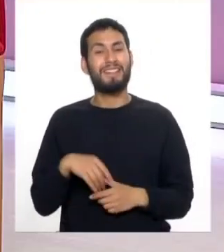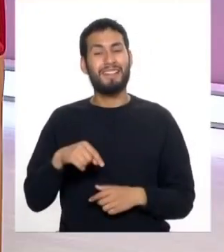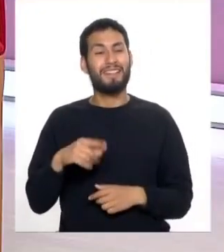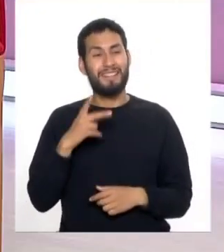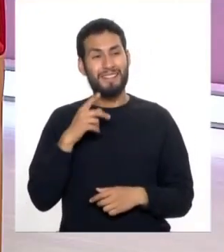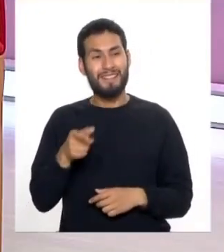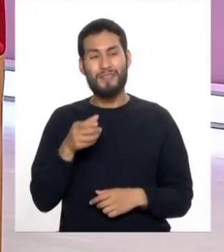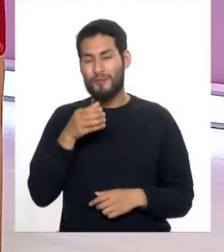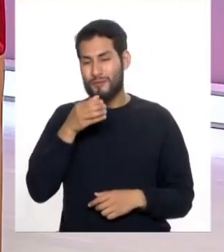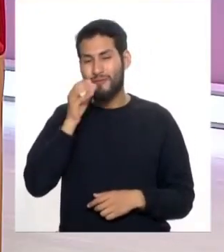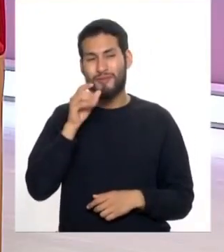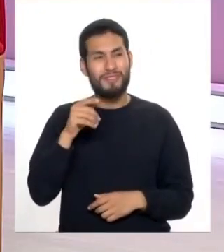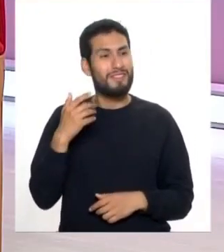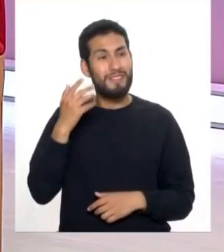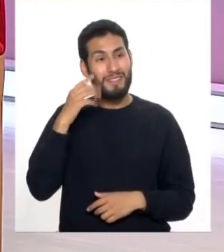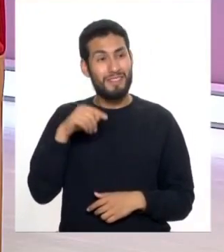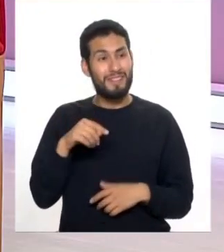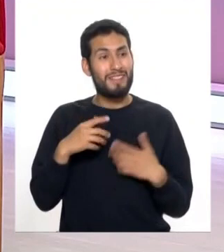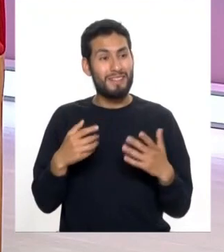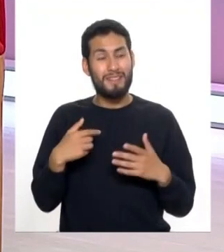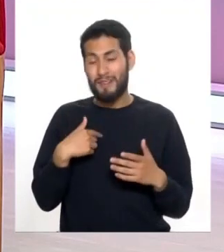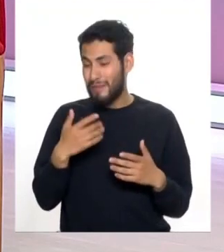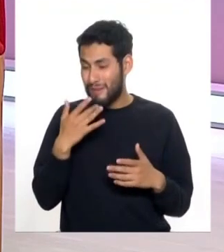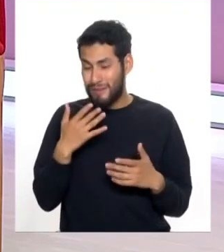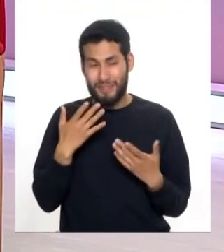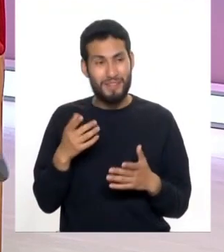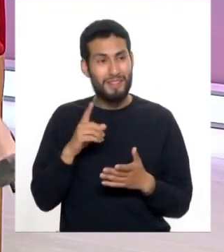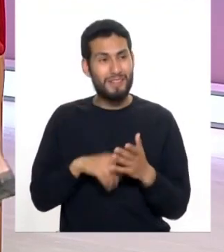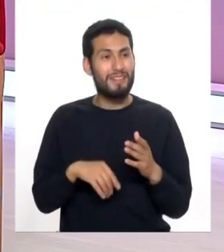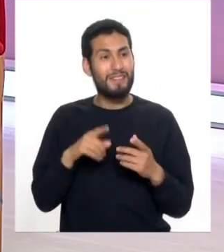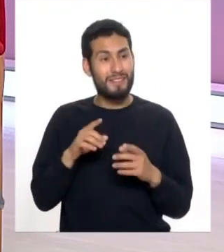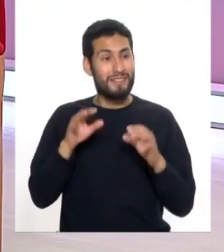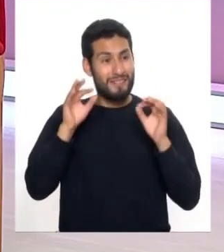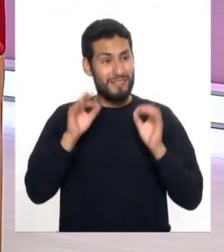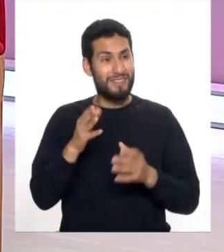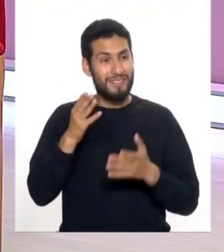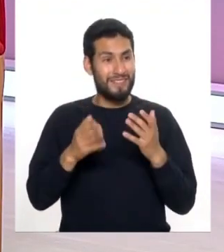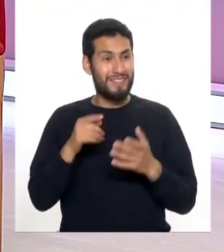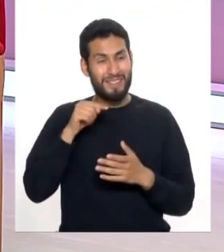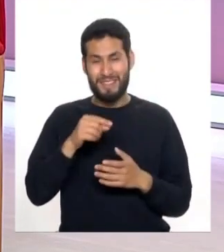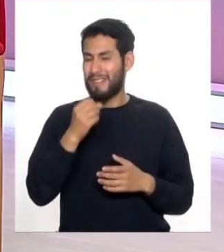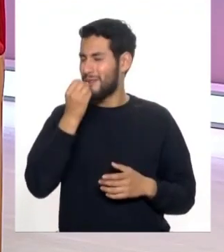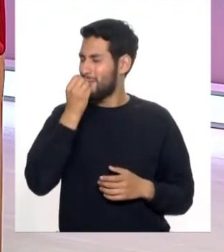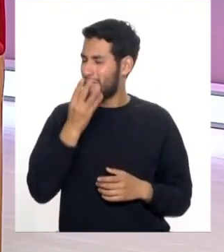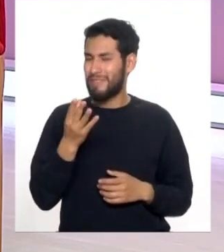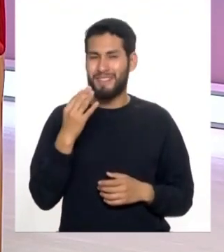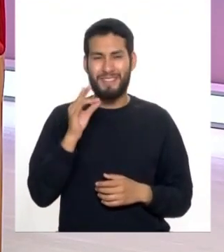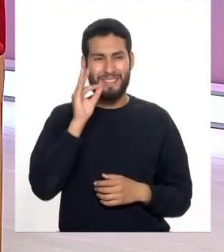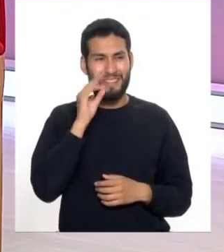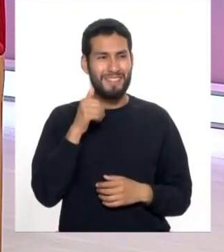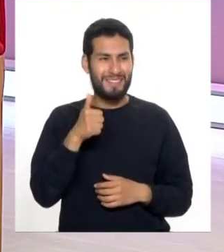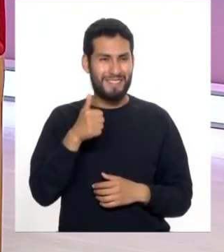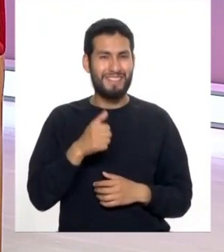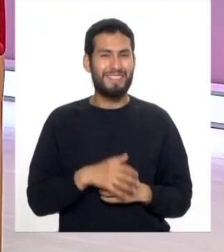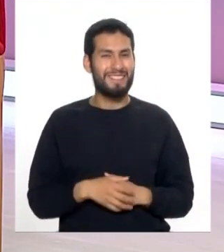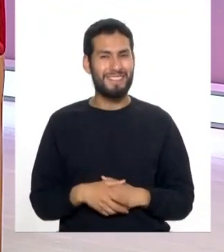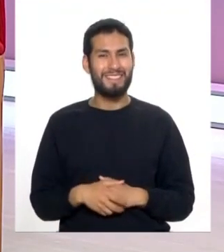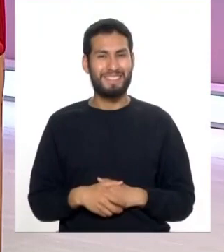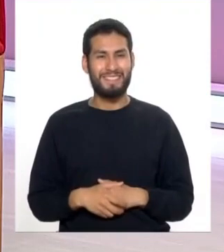matecito no sé cuál de todas las hierbas estoy probando pero seguramente una que está buenísima definitivamente